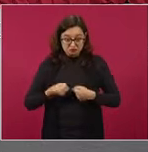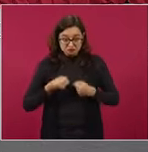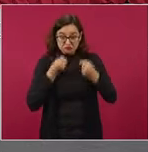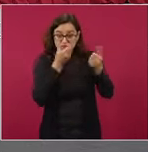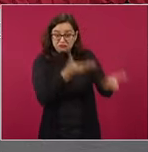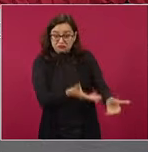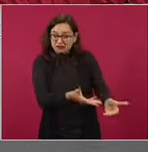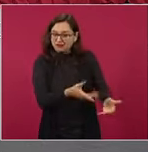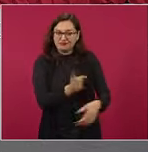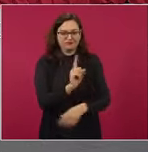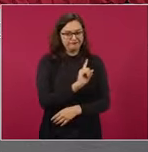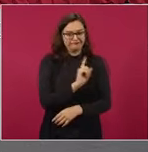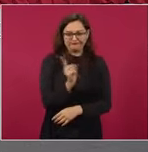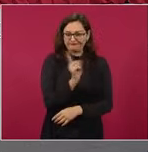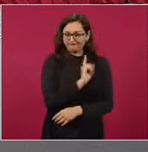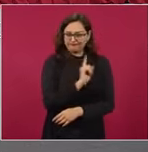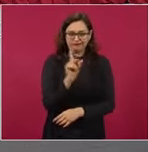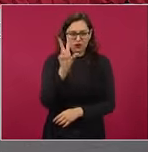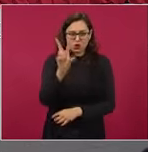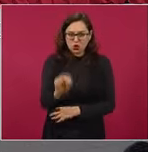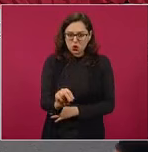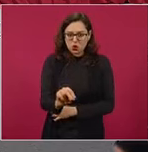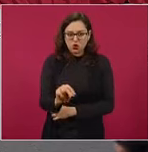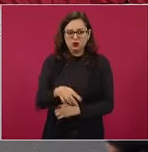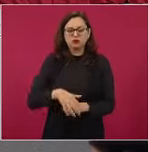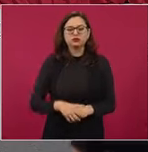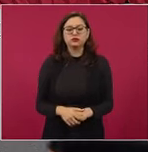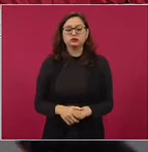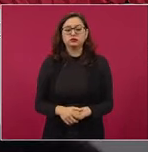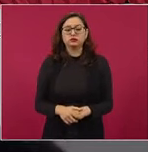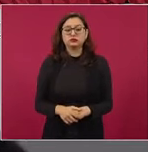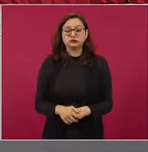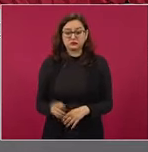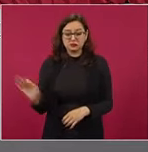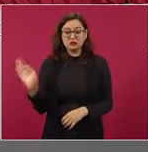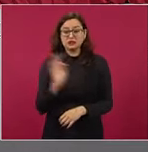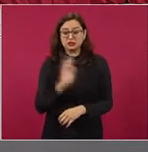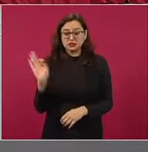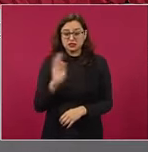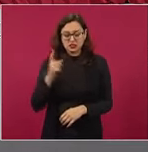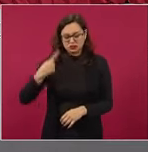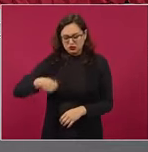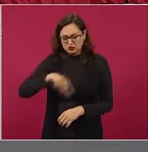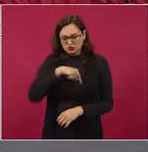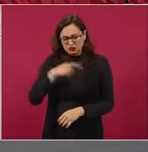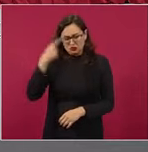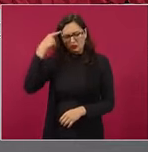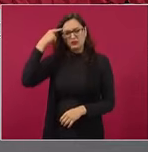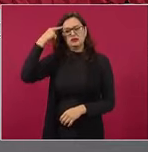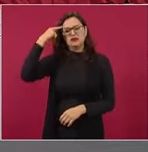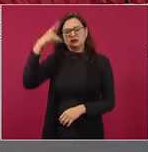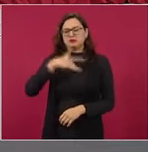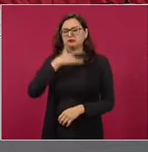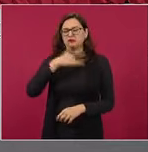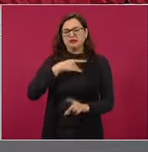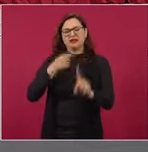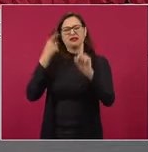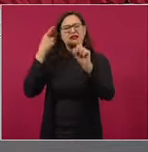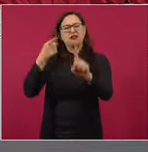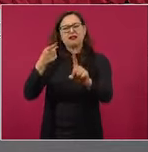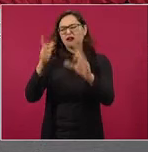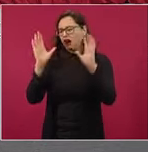exige a la fuerza. Y cuando nos falte idealismo, pensemos